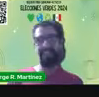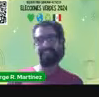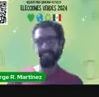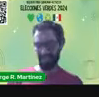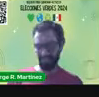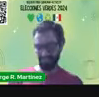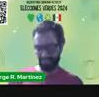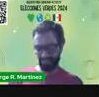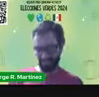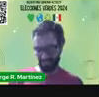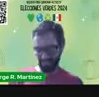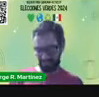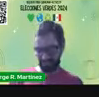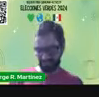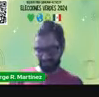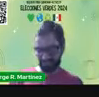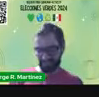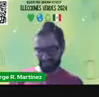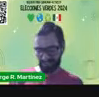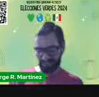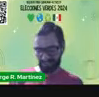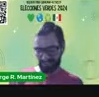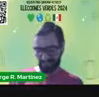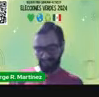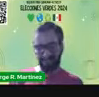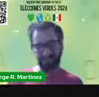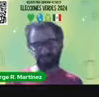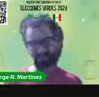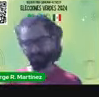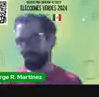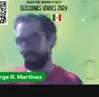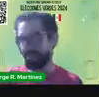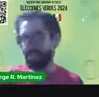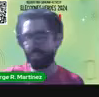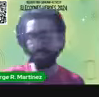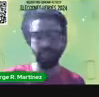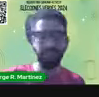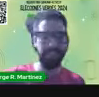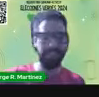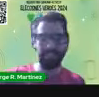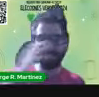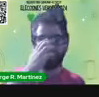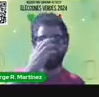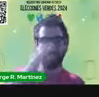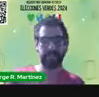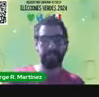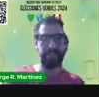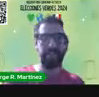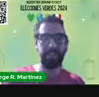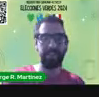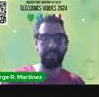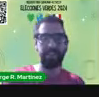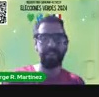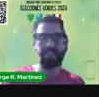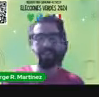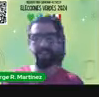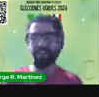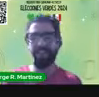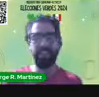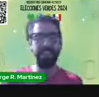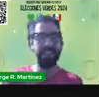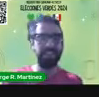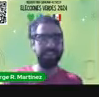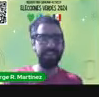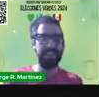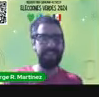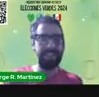por el ambiente y la acción climática. Me acompaña Jorge Ramírez, un experto en energía en este primer debate a la jefatura de gobierno en